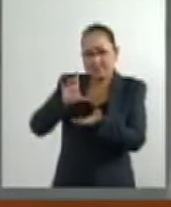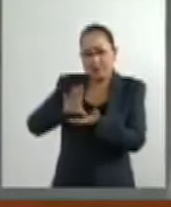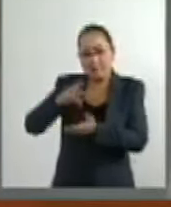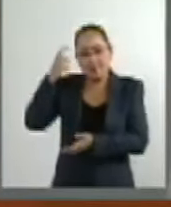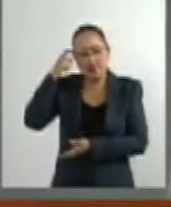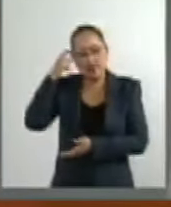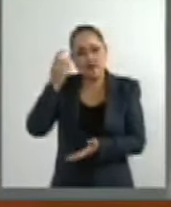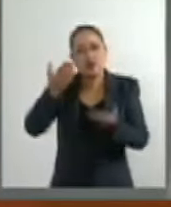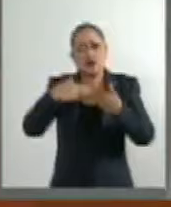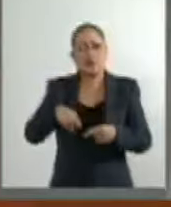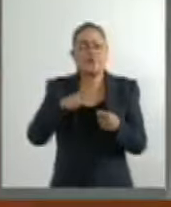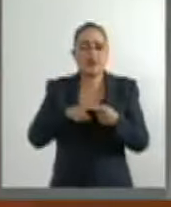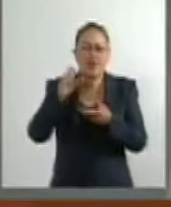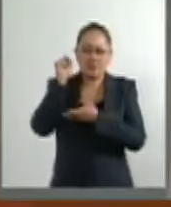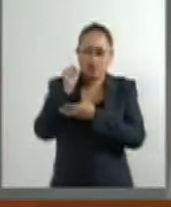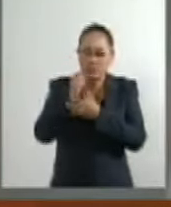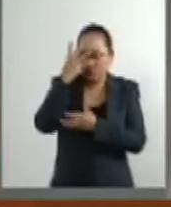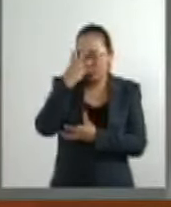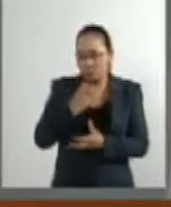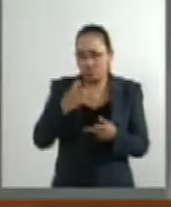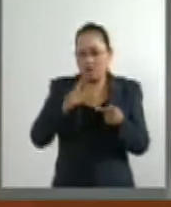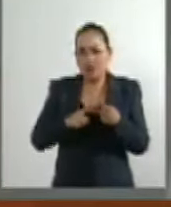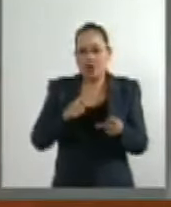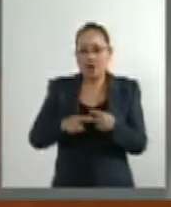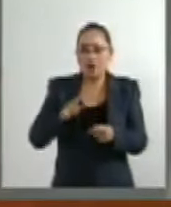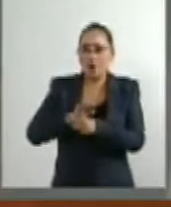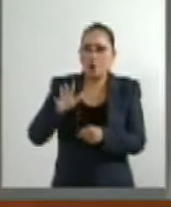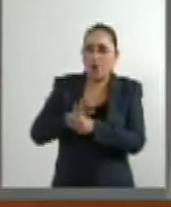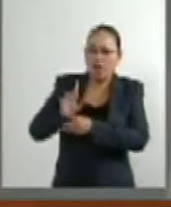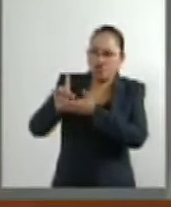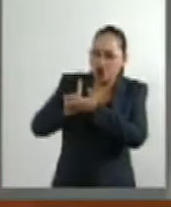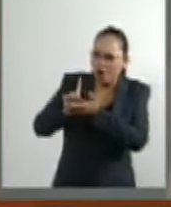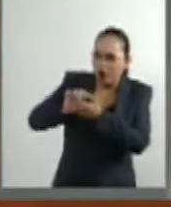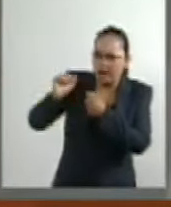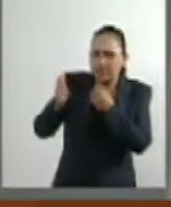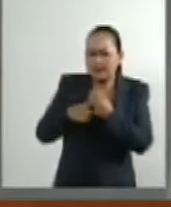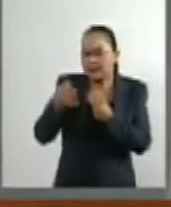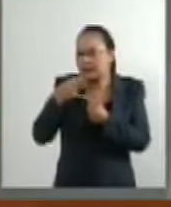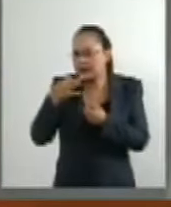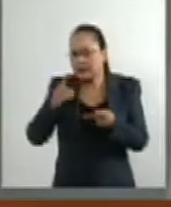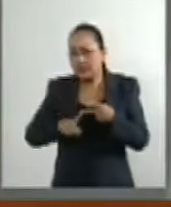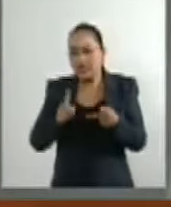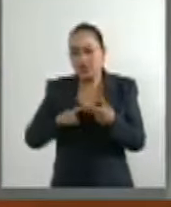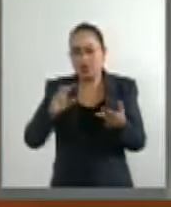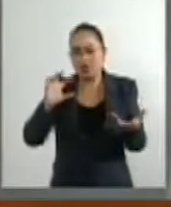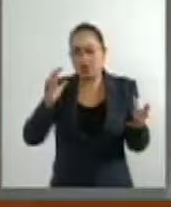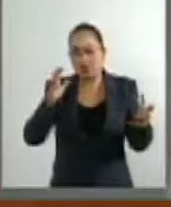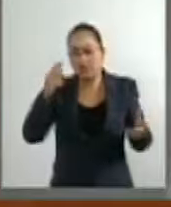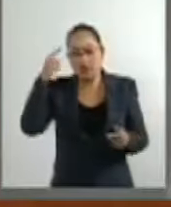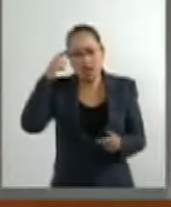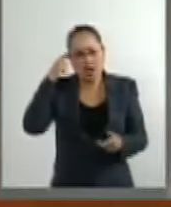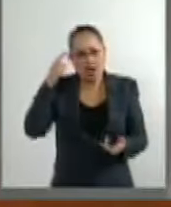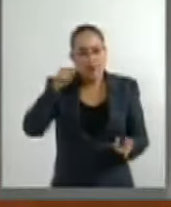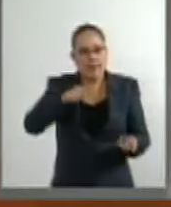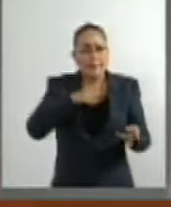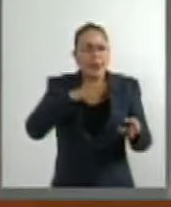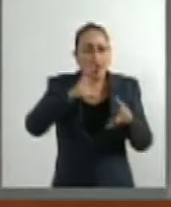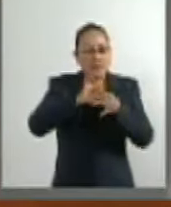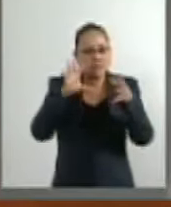la depresión, el abuso de substancias, la esquizofrenia y la demencia.